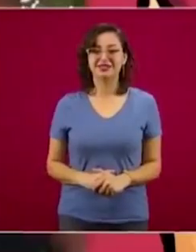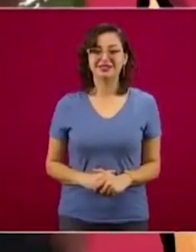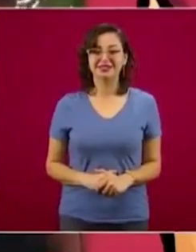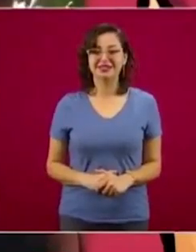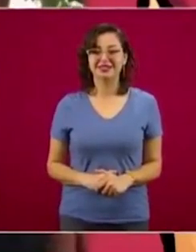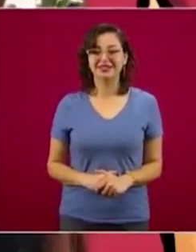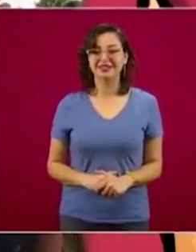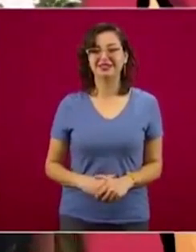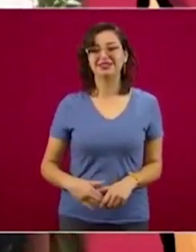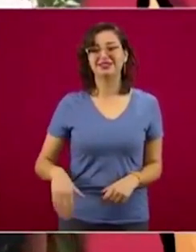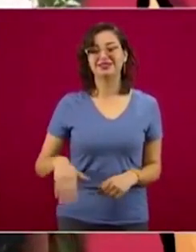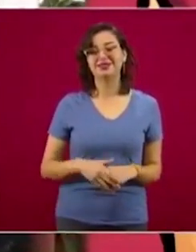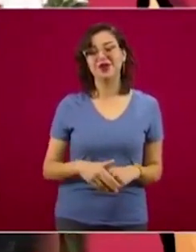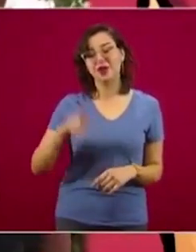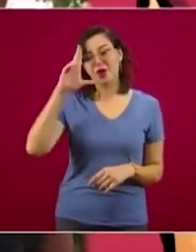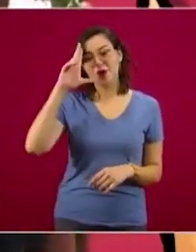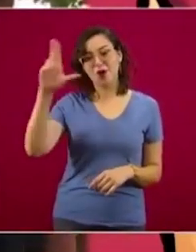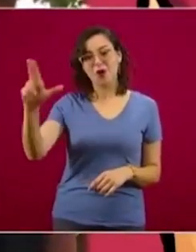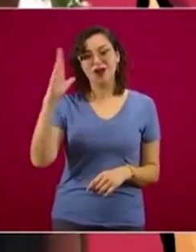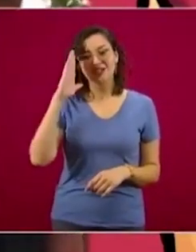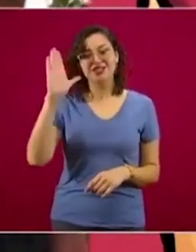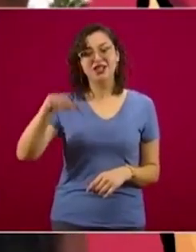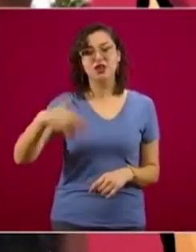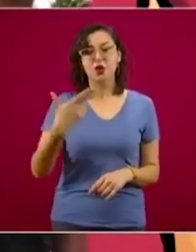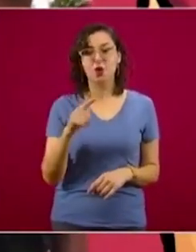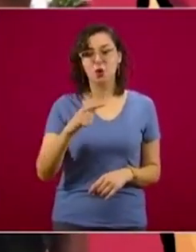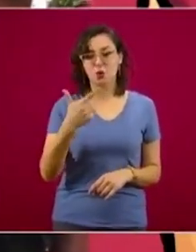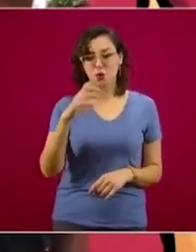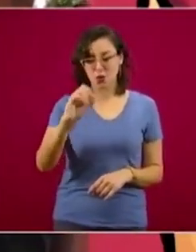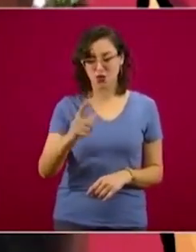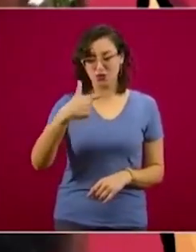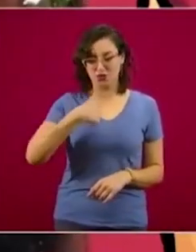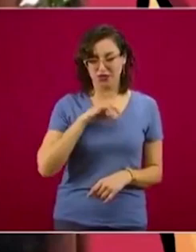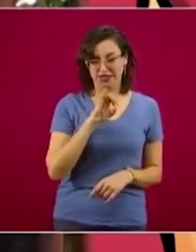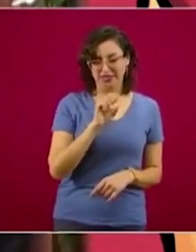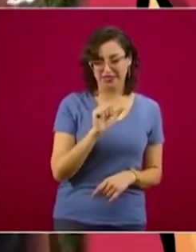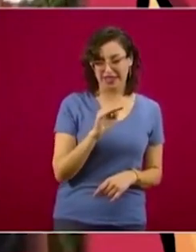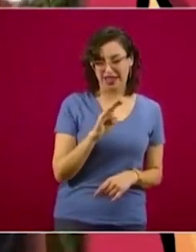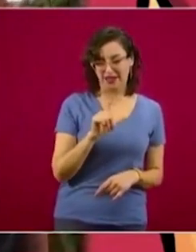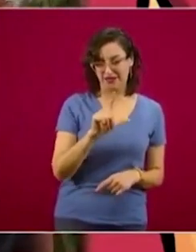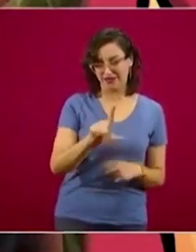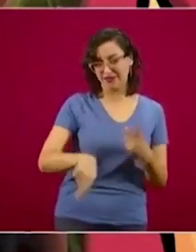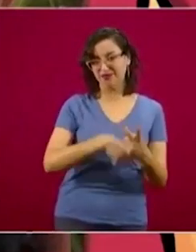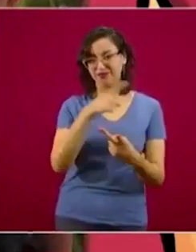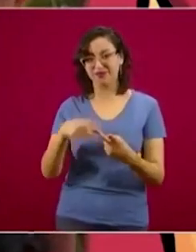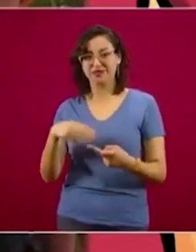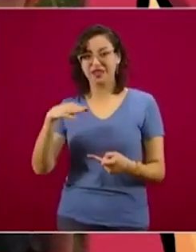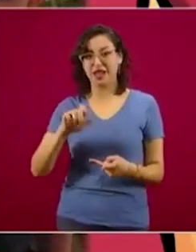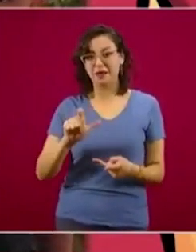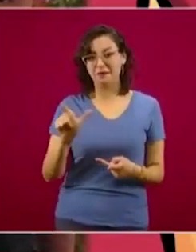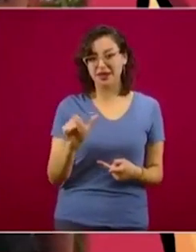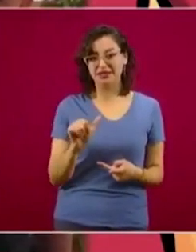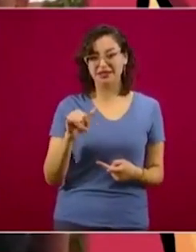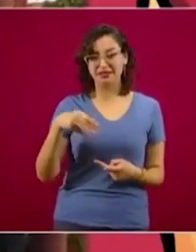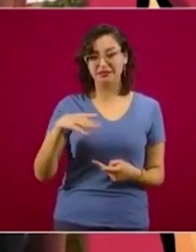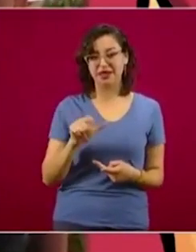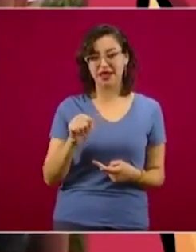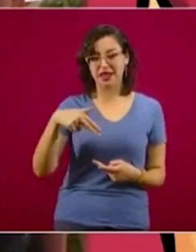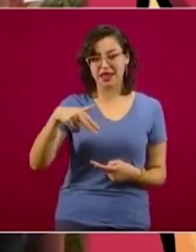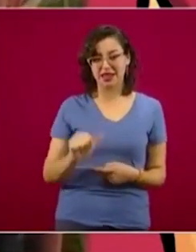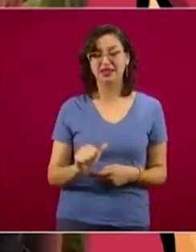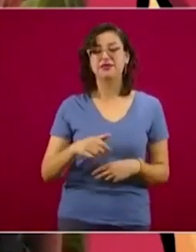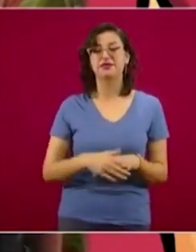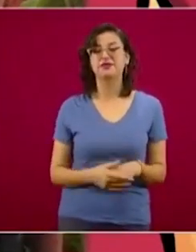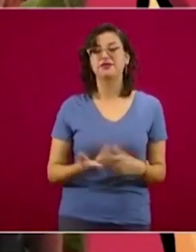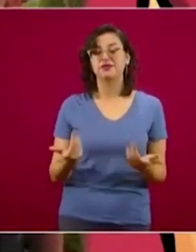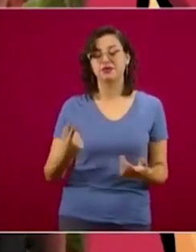Hola, señor Hugo. Yo soy Isabela Chávez Rivera y él es mi hermano, Maximiliano Chávez Rivera. Vivimos en